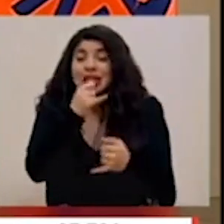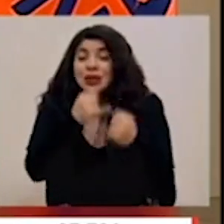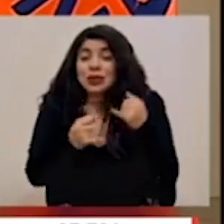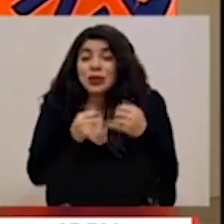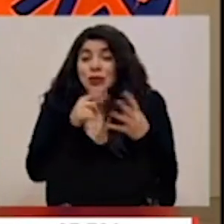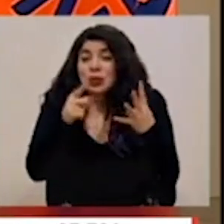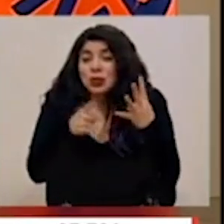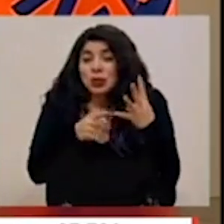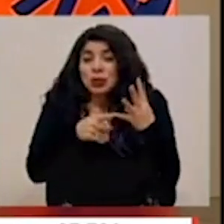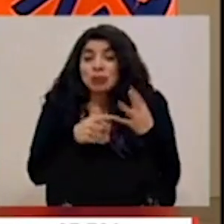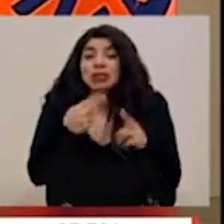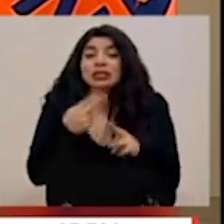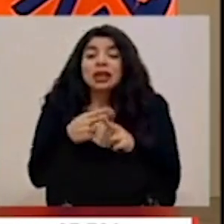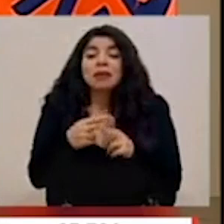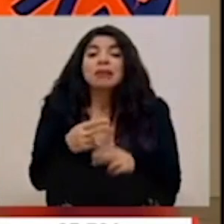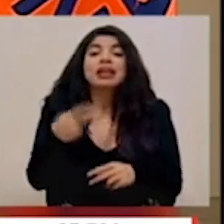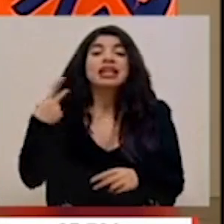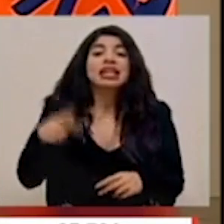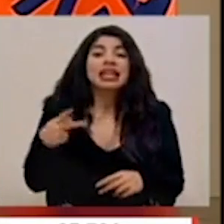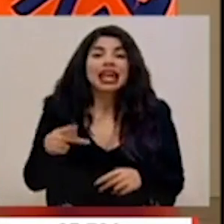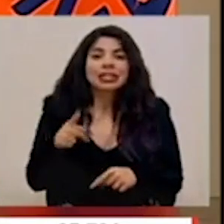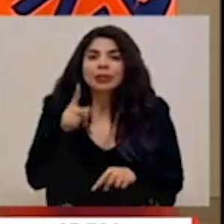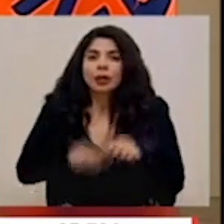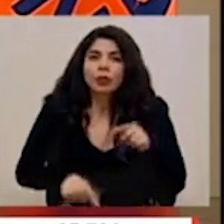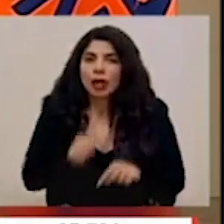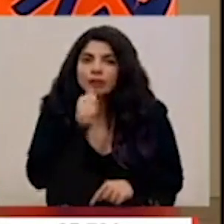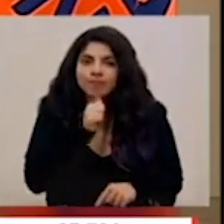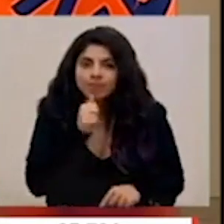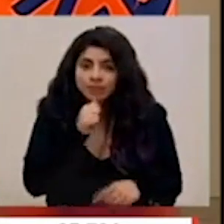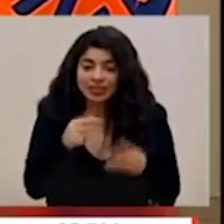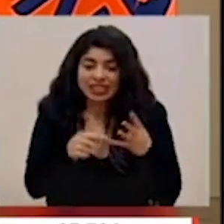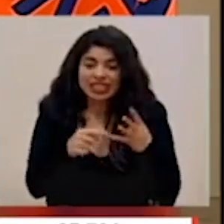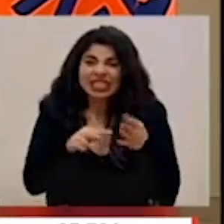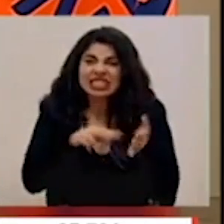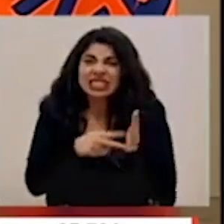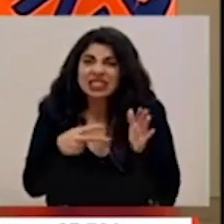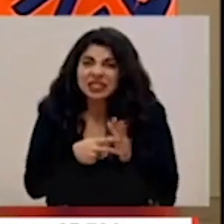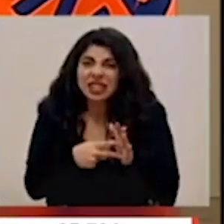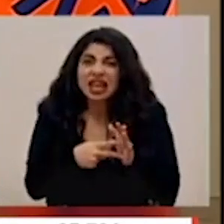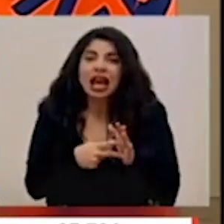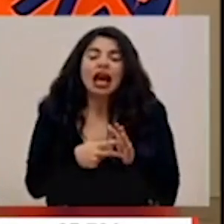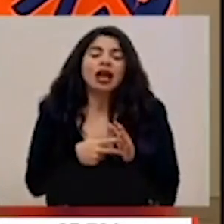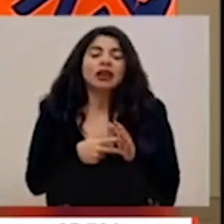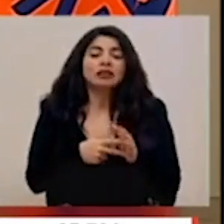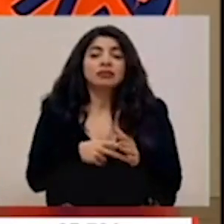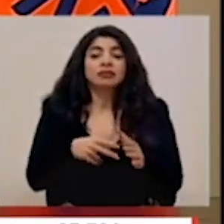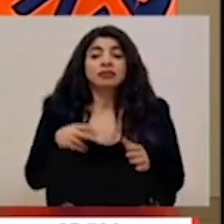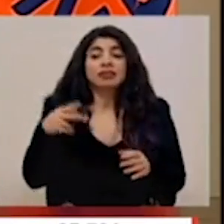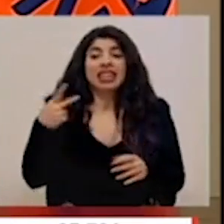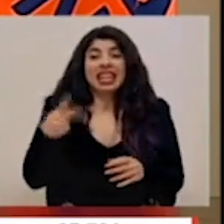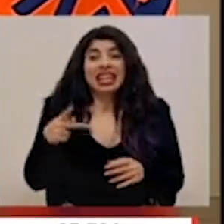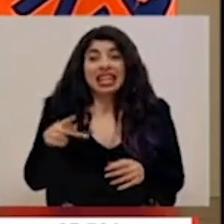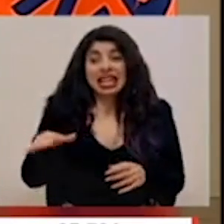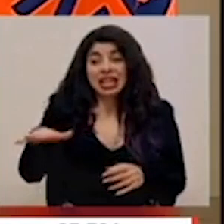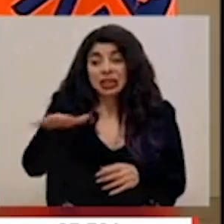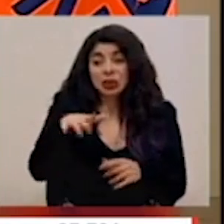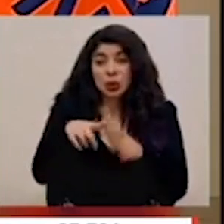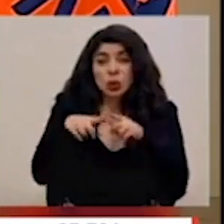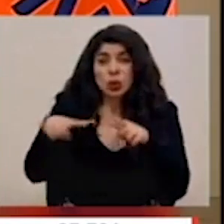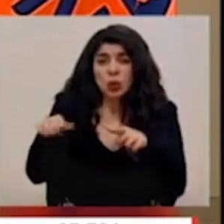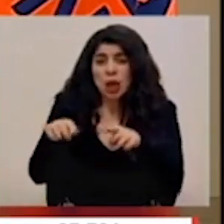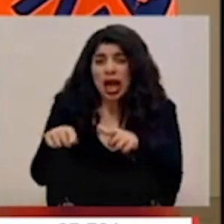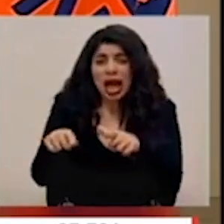que hemos llamado de riesgo intolerable, pues implicaría que tenemos un índice de riesgo cantonal alto, es decir,